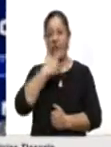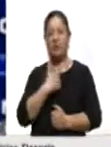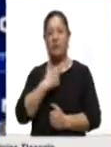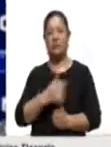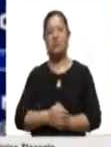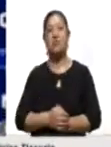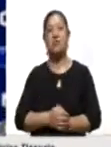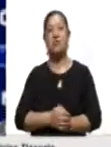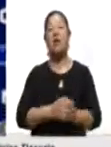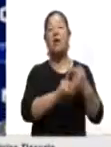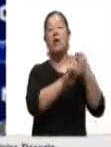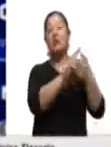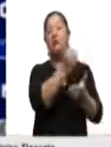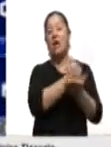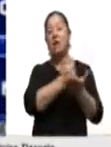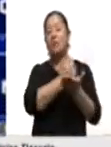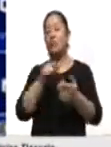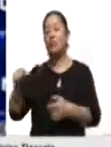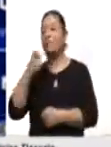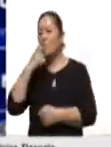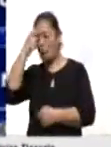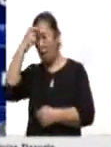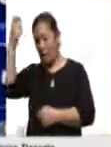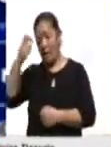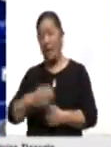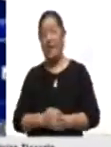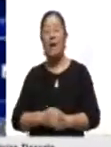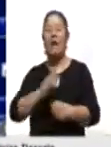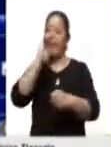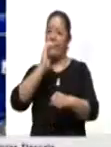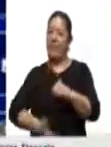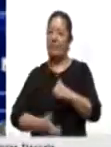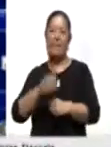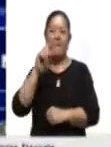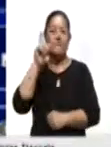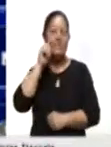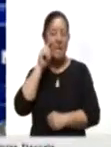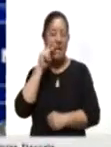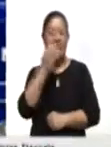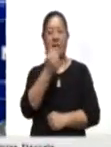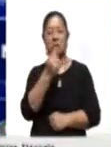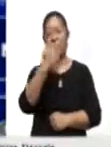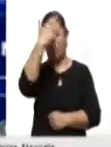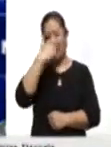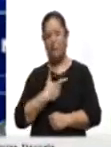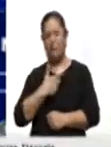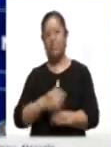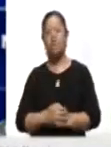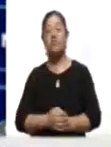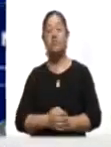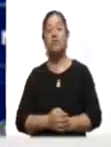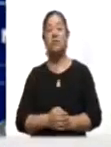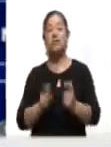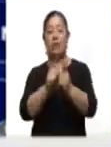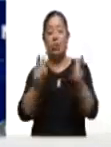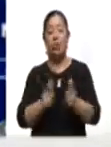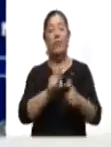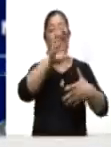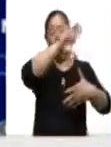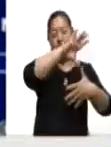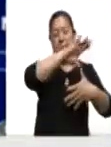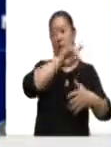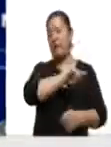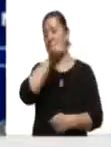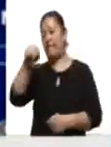noche, Cruz Azul recibe al equipo del Guadalajara. Y para cerrar las actividades del sábado a las 9 de la noche, el Club América visita